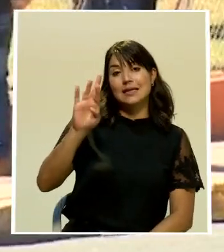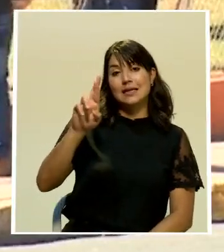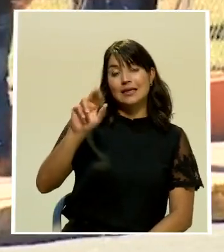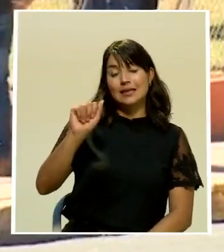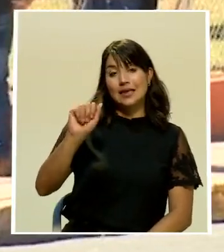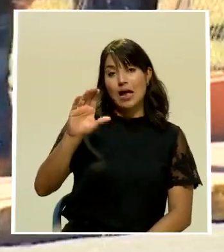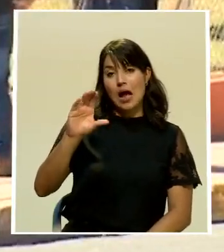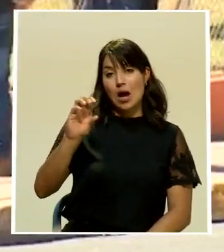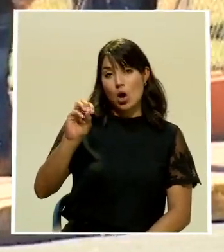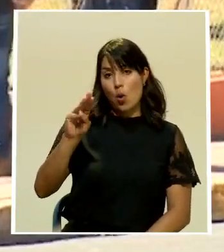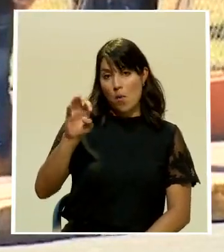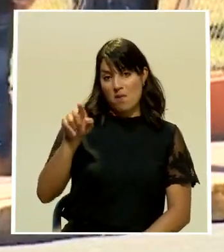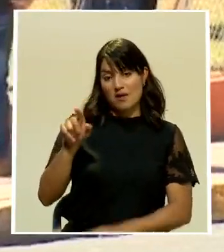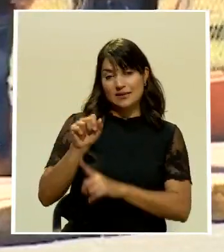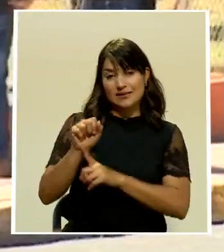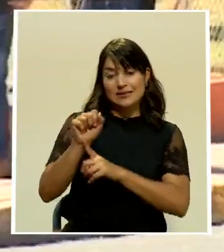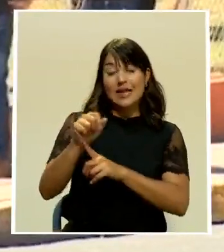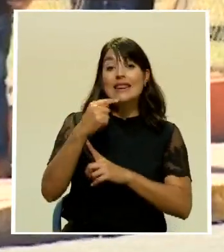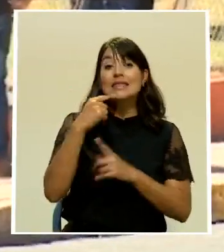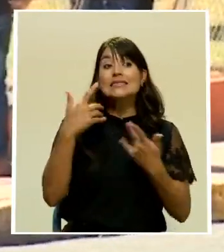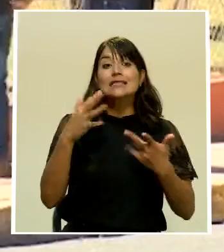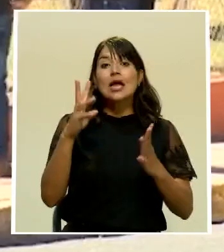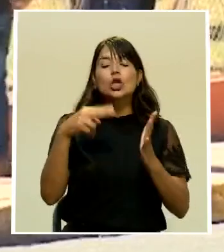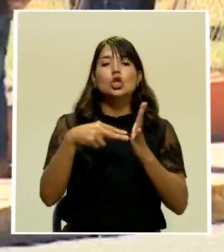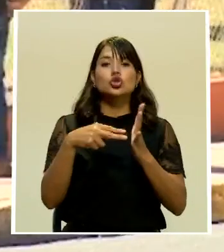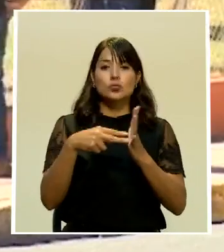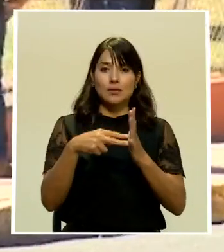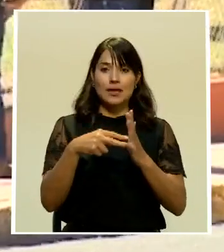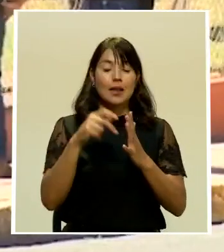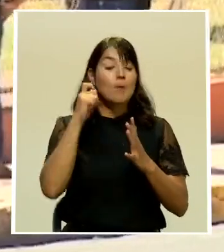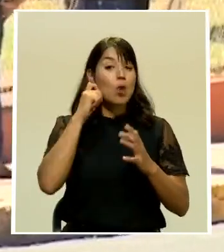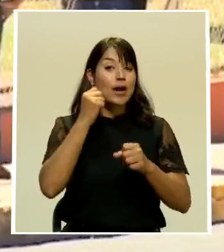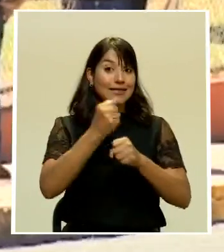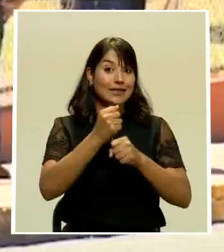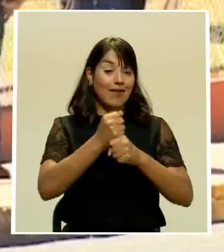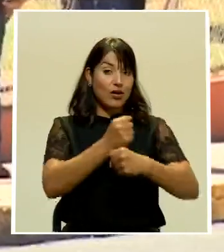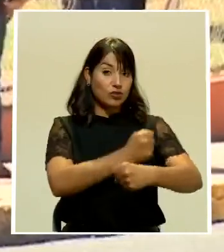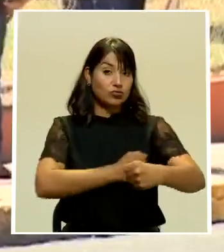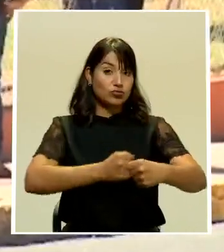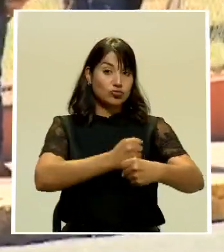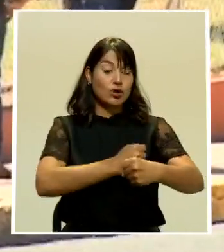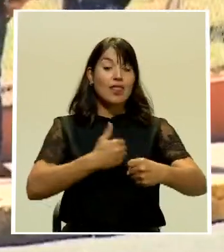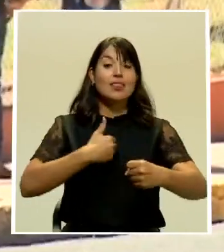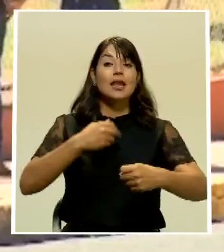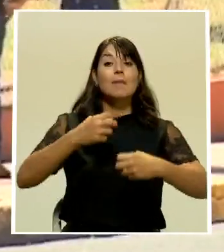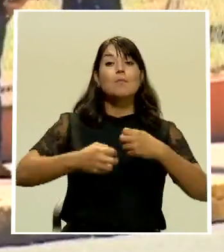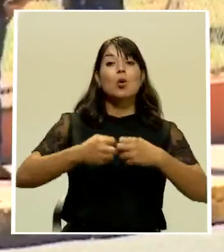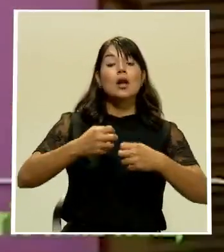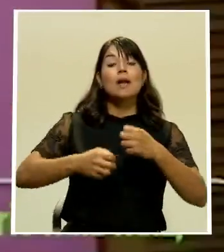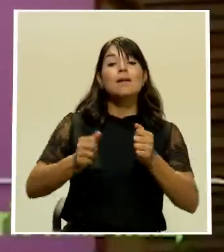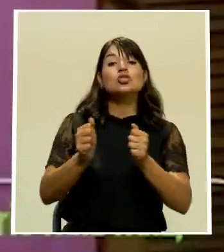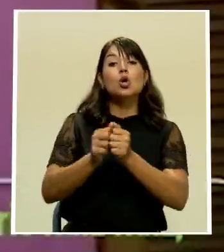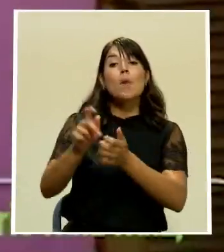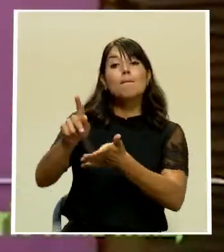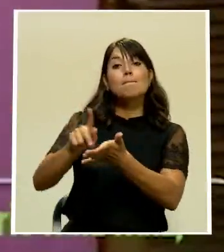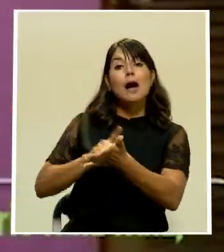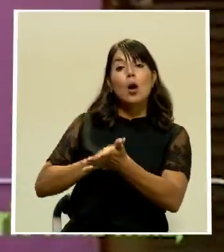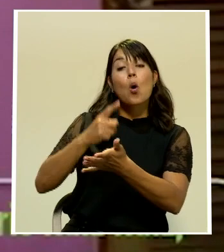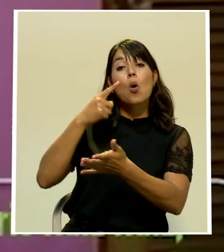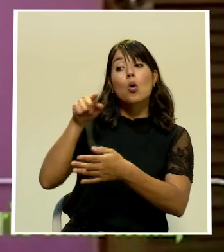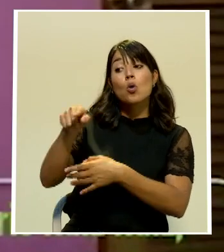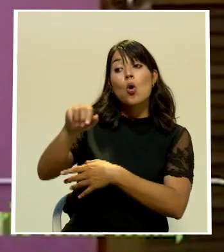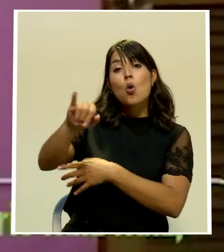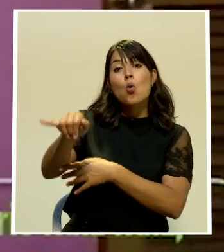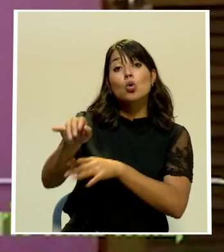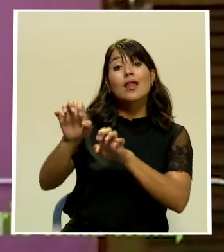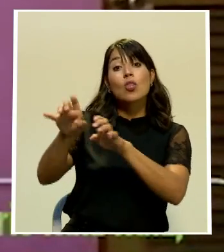las 2.000 cocineras han presentado problemas al ser pagadas por las juntas de educación. Entonces, negociaciones